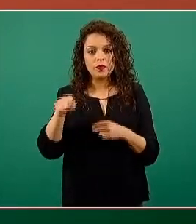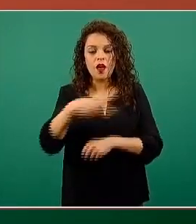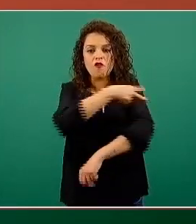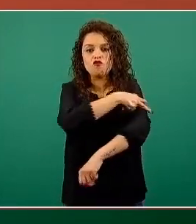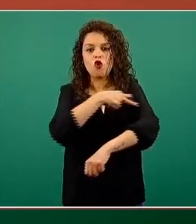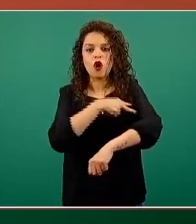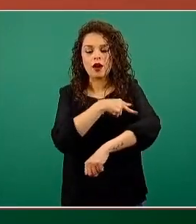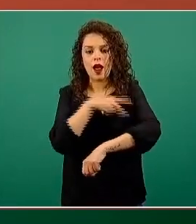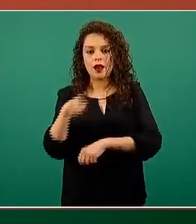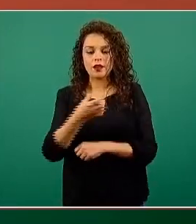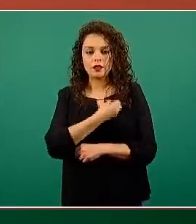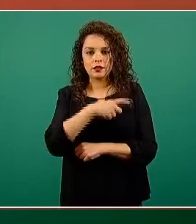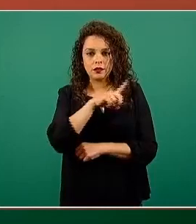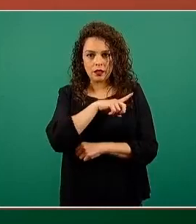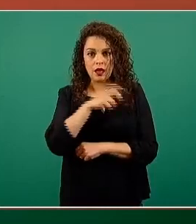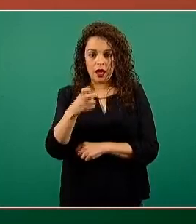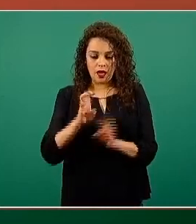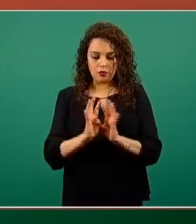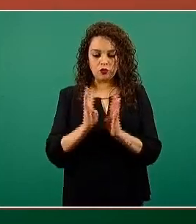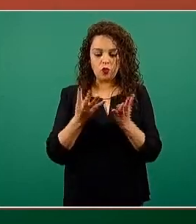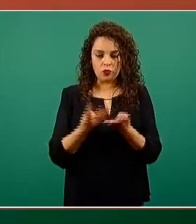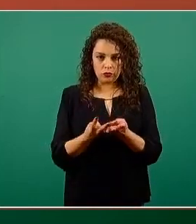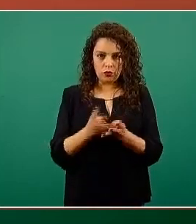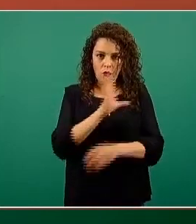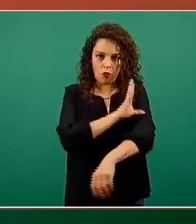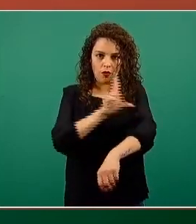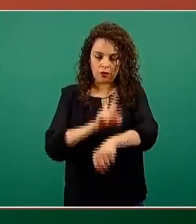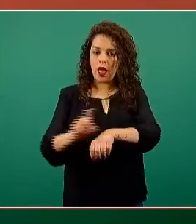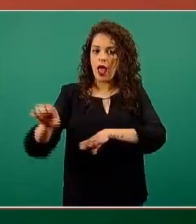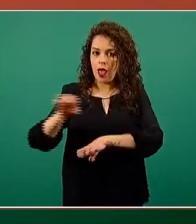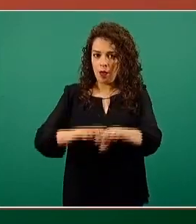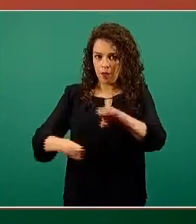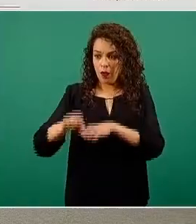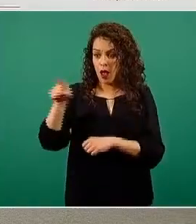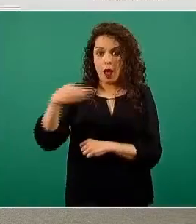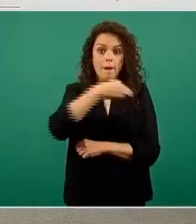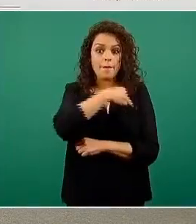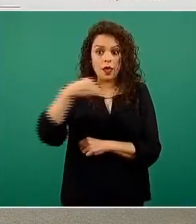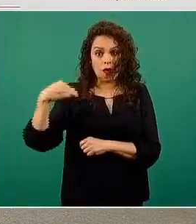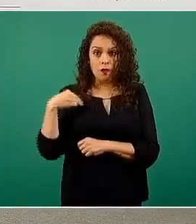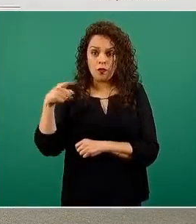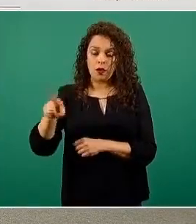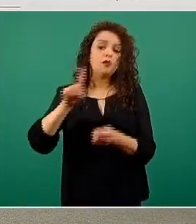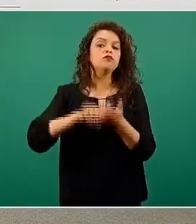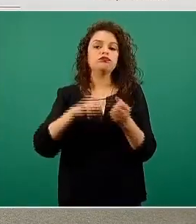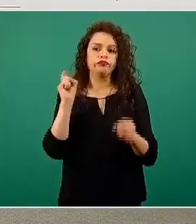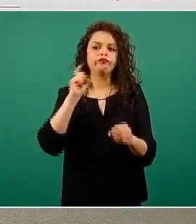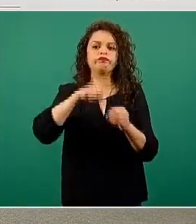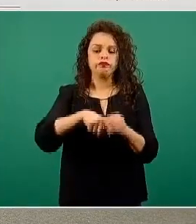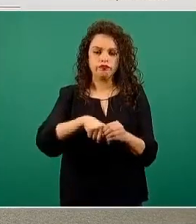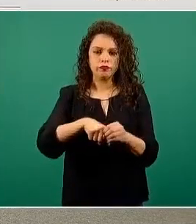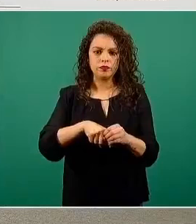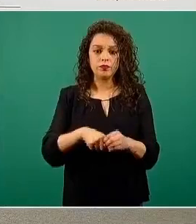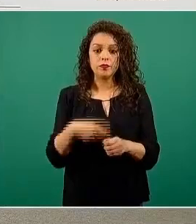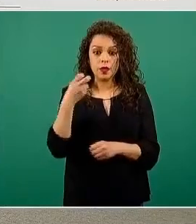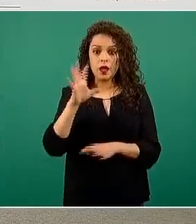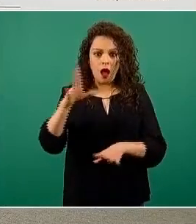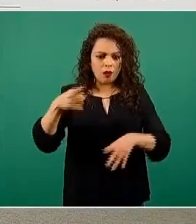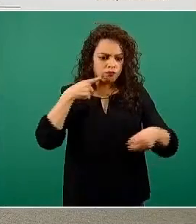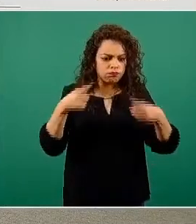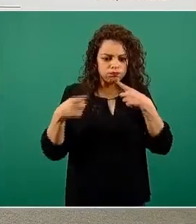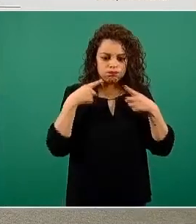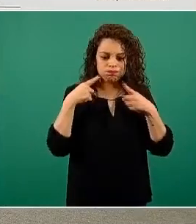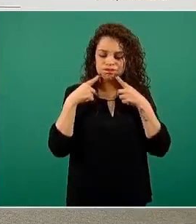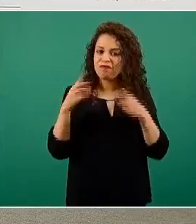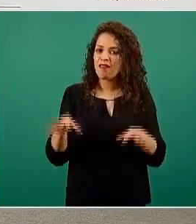salud del Consejo Coordinador Empresarial y que además es miembro representante en el Consejo de Salud General. Las pláticas han sido sumamente productivas,